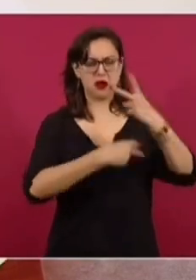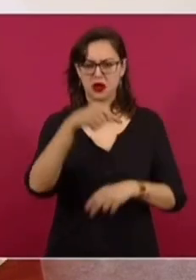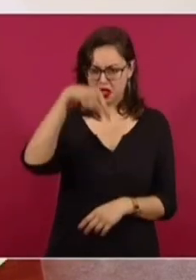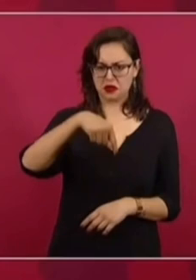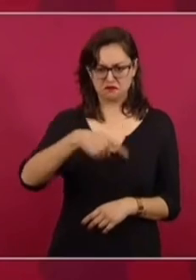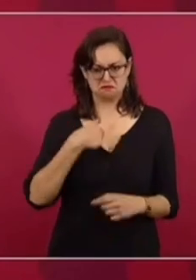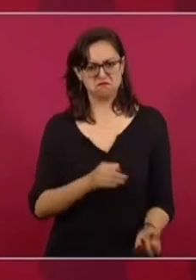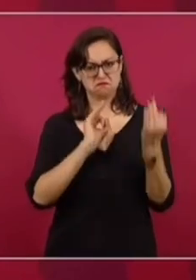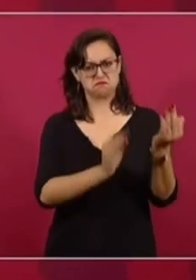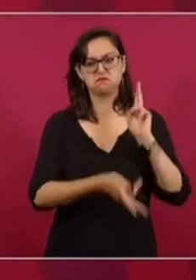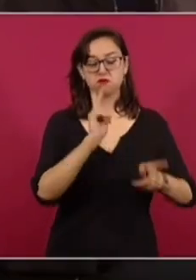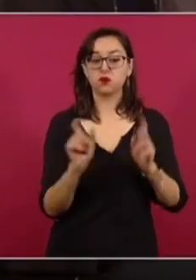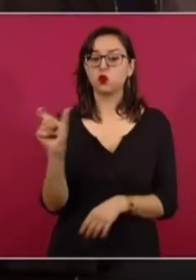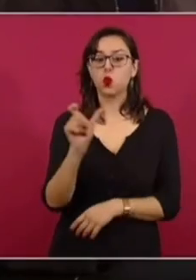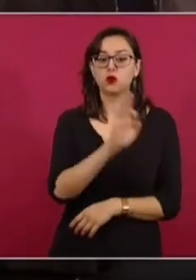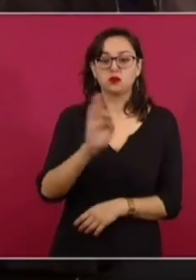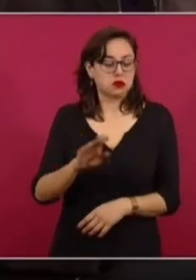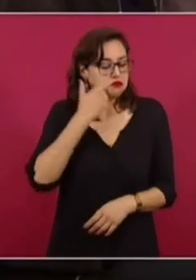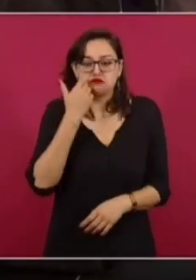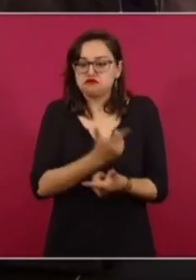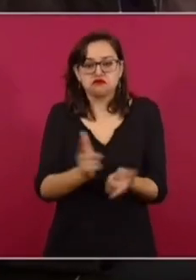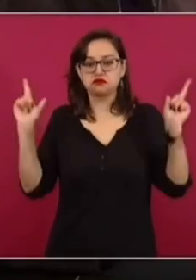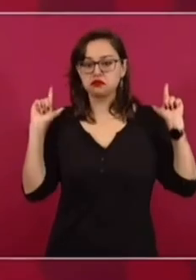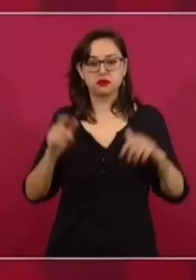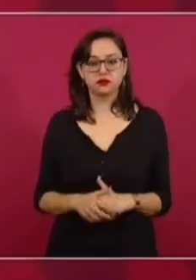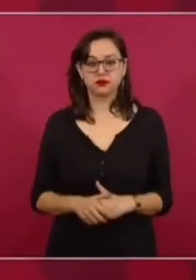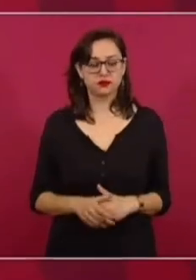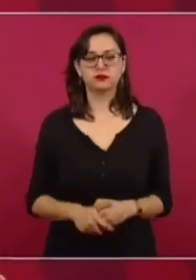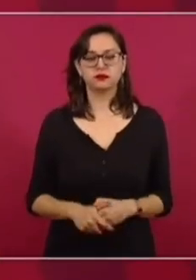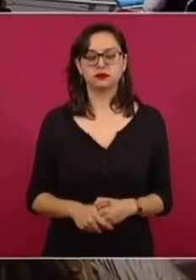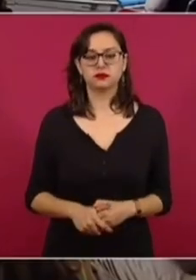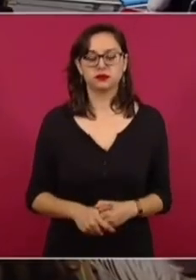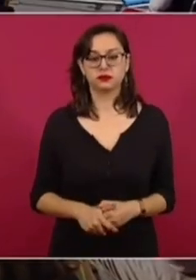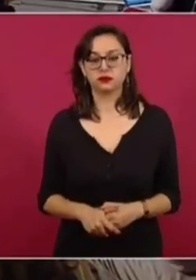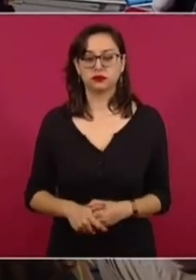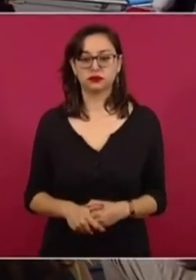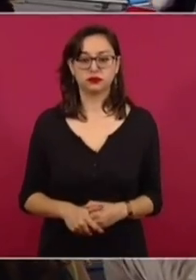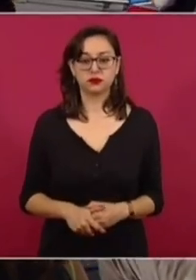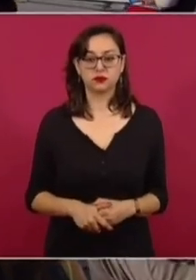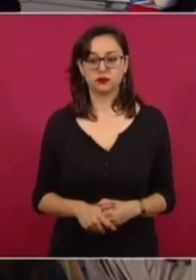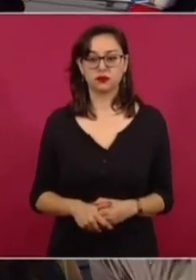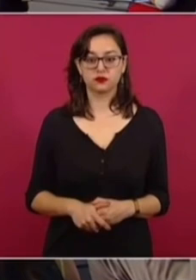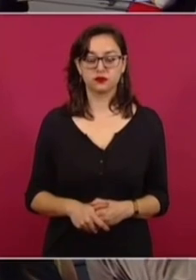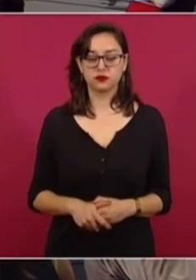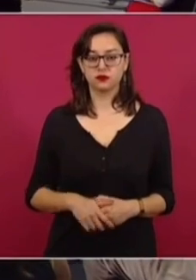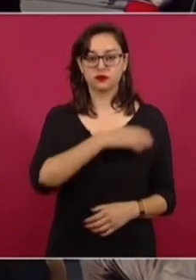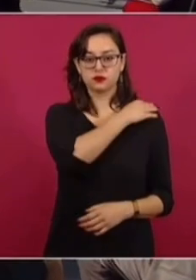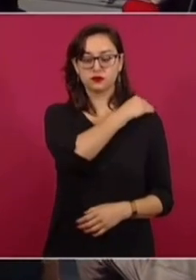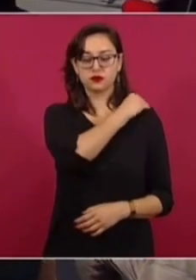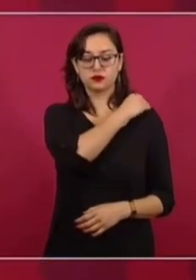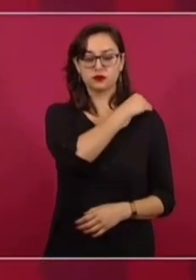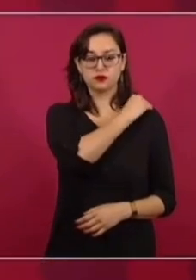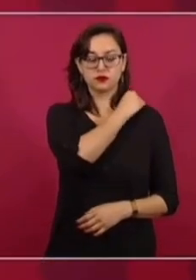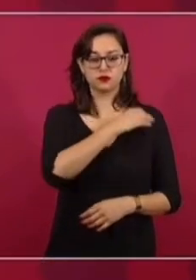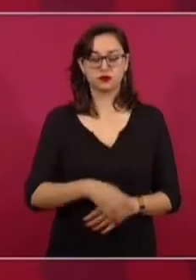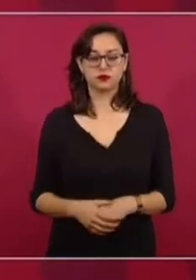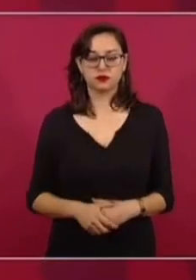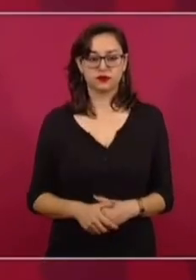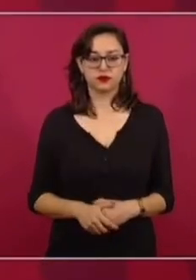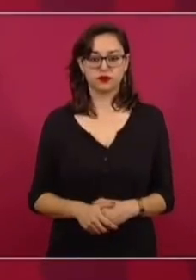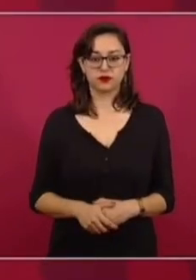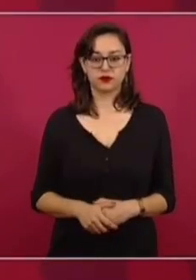Aquí yo les platico. ¿Y pondría ya fecha para ese diálogo? Cuando ellos quieran, que pueden venir. Y también, pues que pues